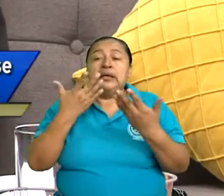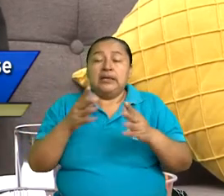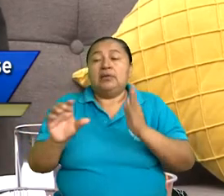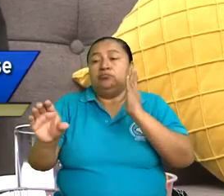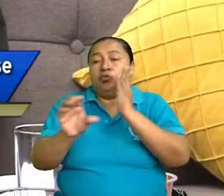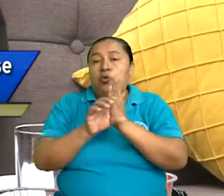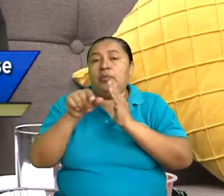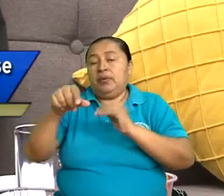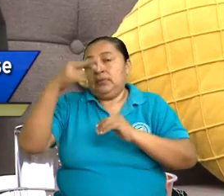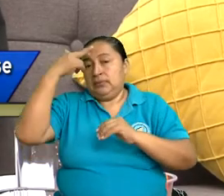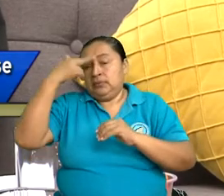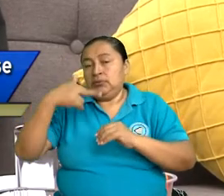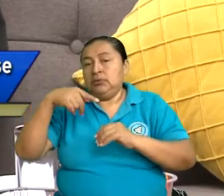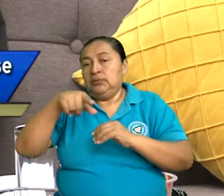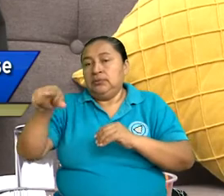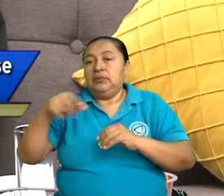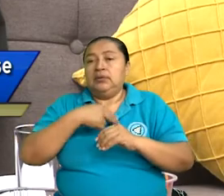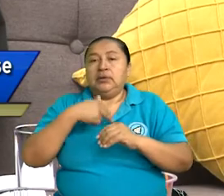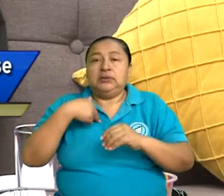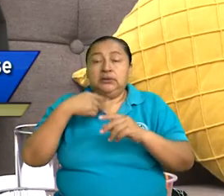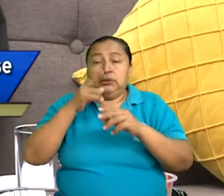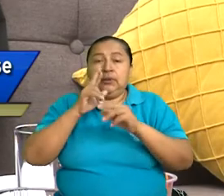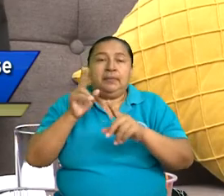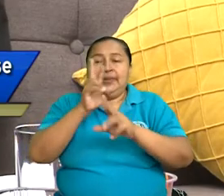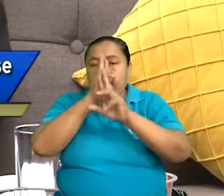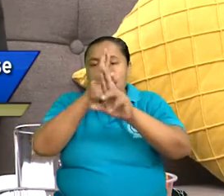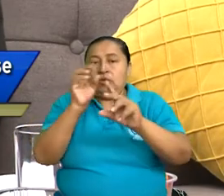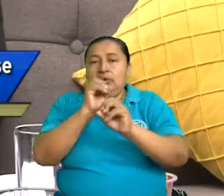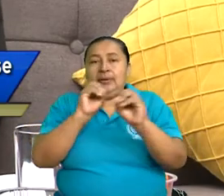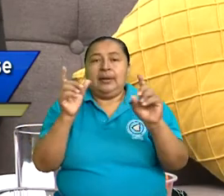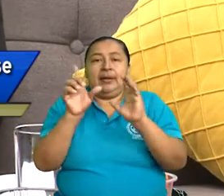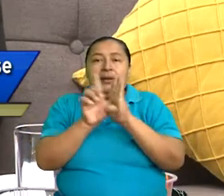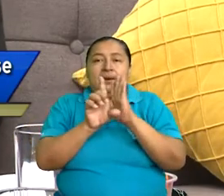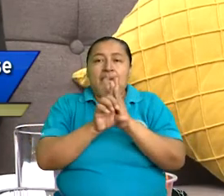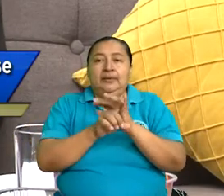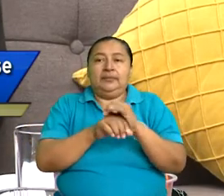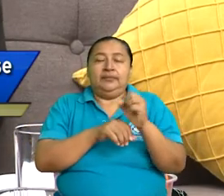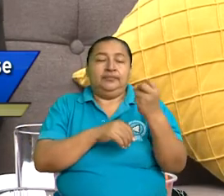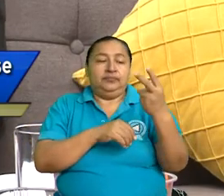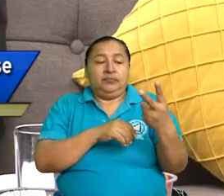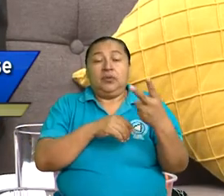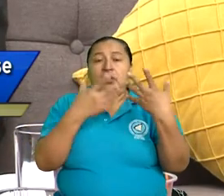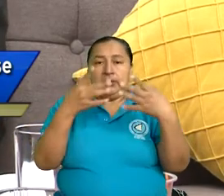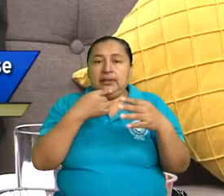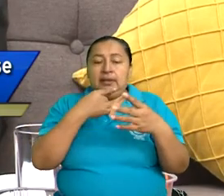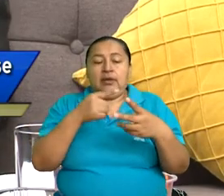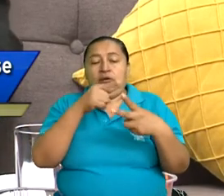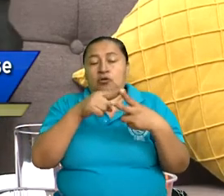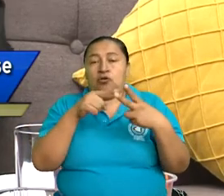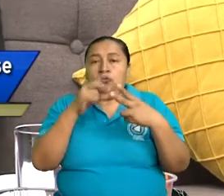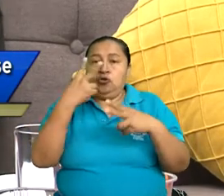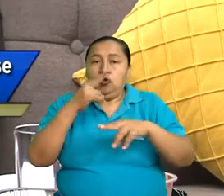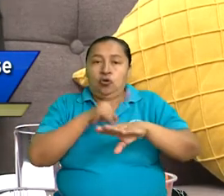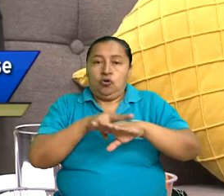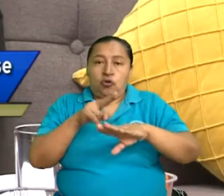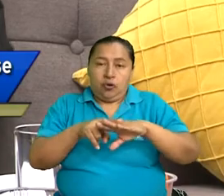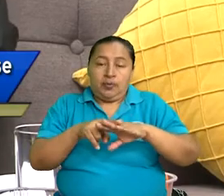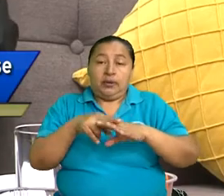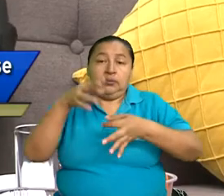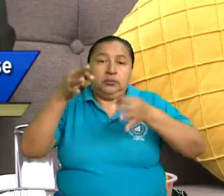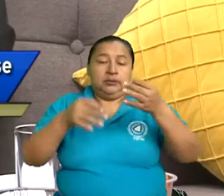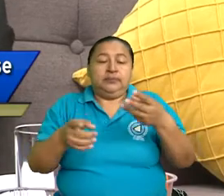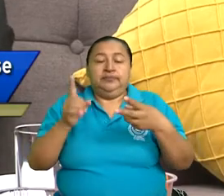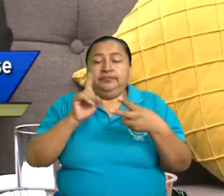responsables de haber infringido la ley entonces ya te voy mencionando dos normas jurídicas que recoge este